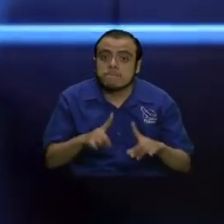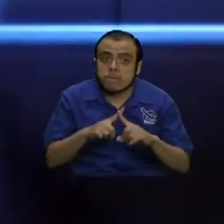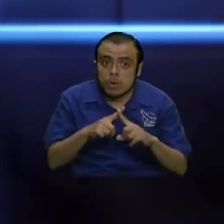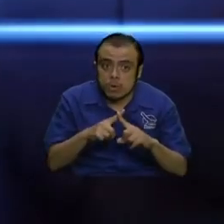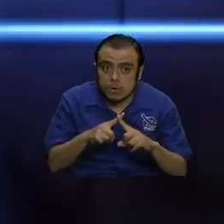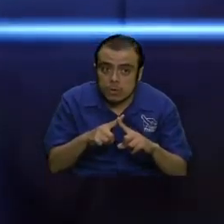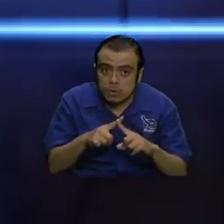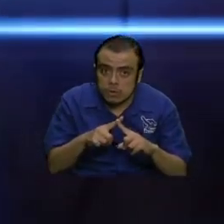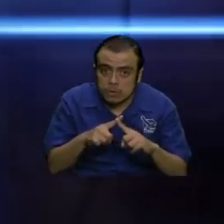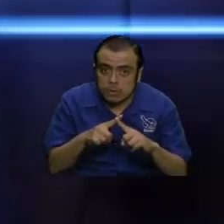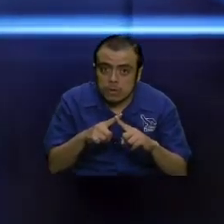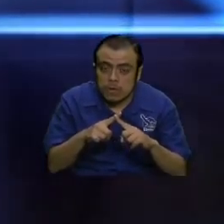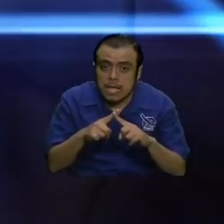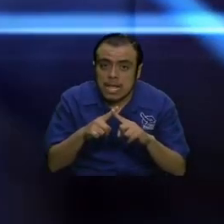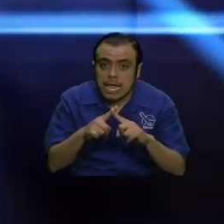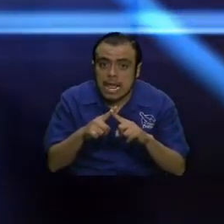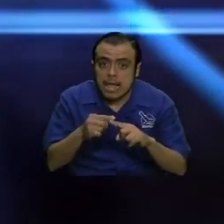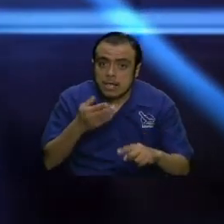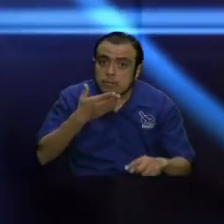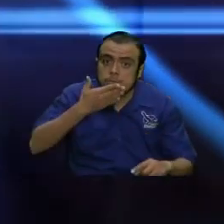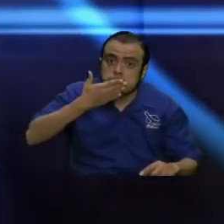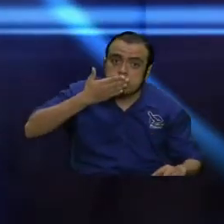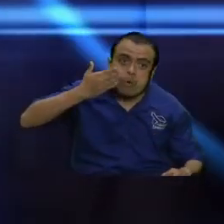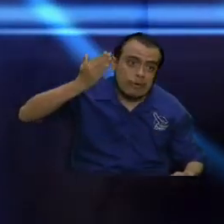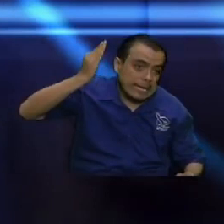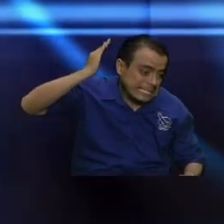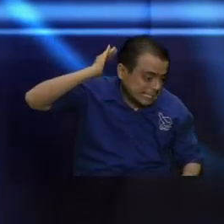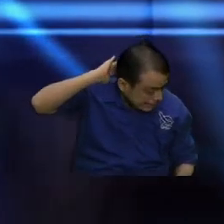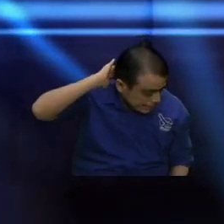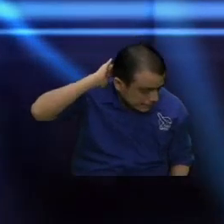mediante la hipocresía